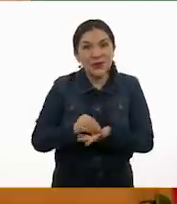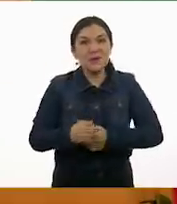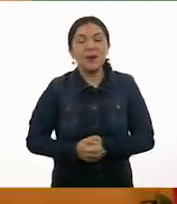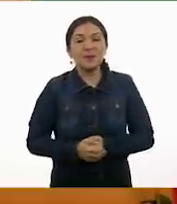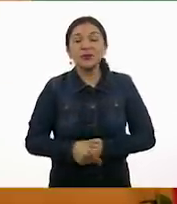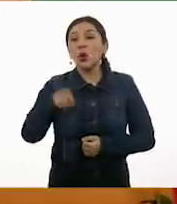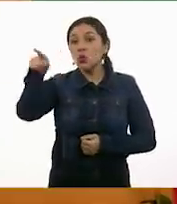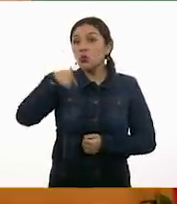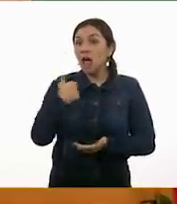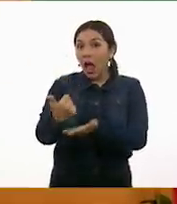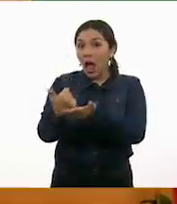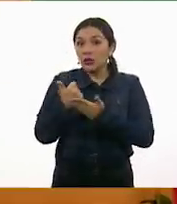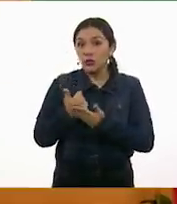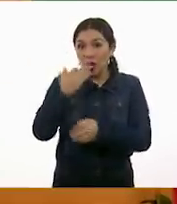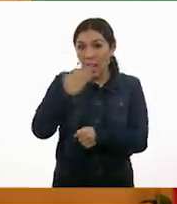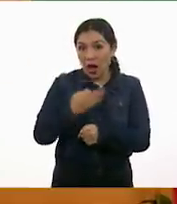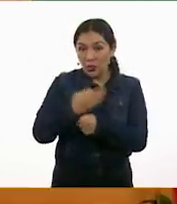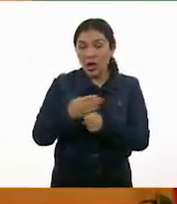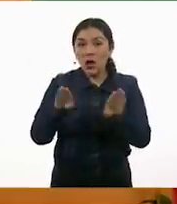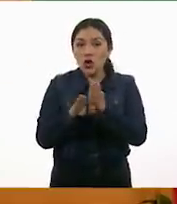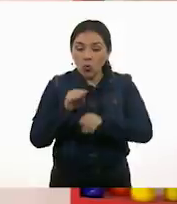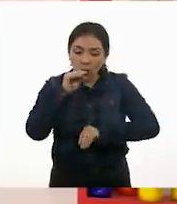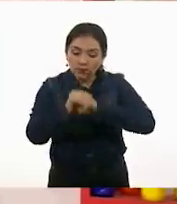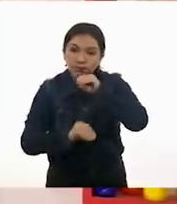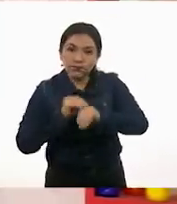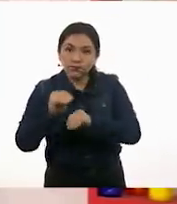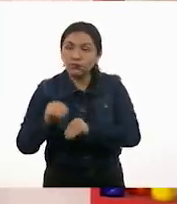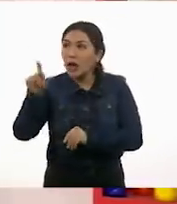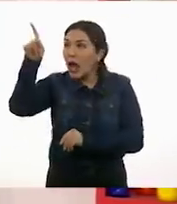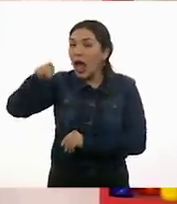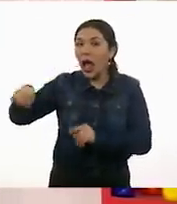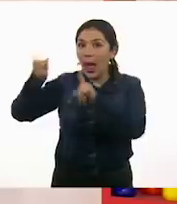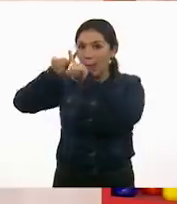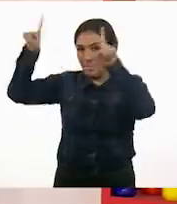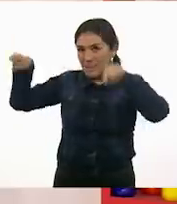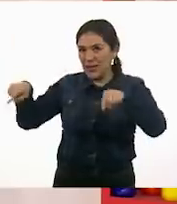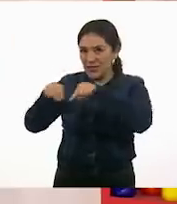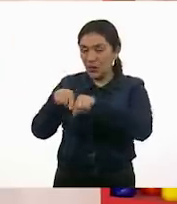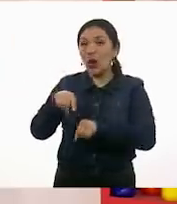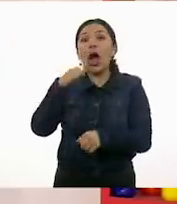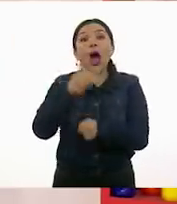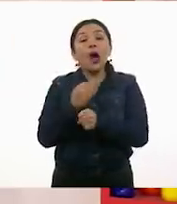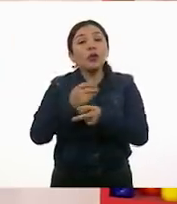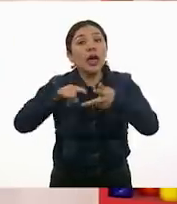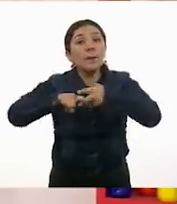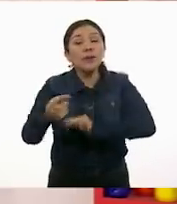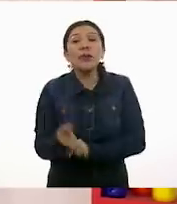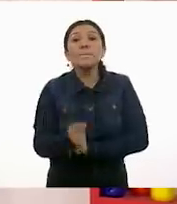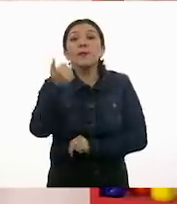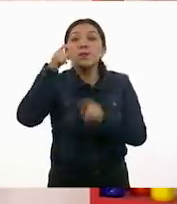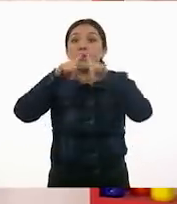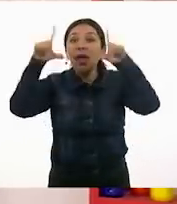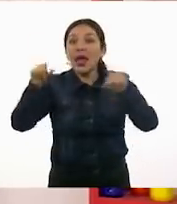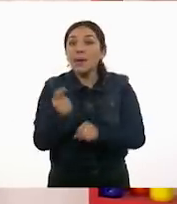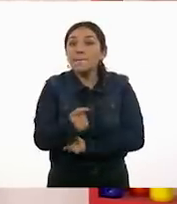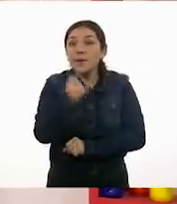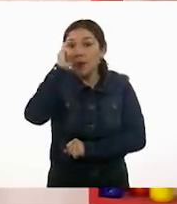Y Alexia, tú me vas a ayudar manejando las piezas en el pizarrón. Recuerden, vamos a iniciar con la primera figura